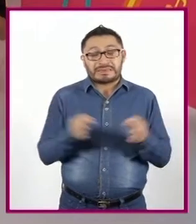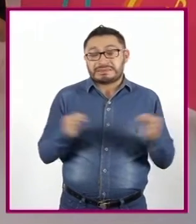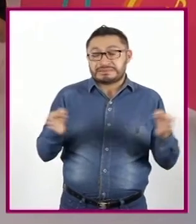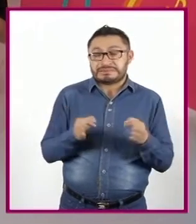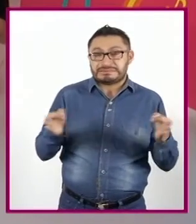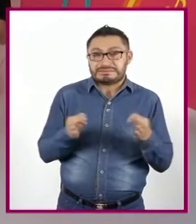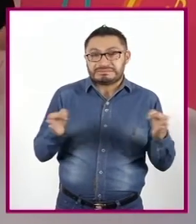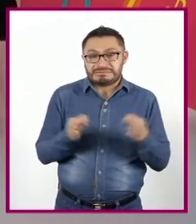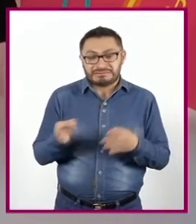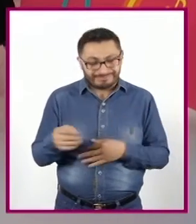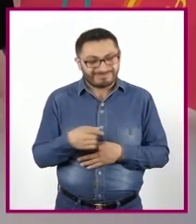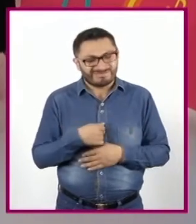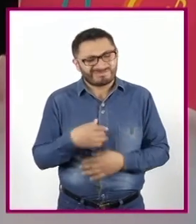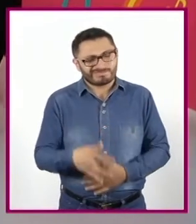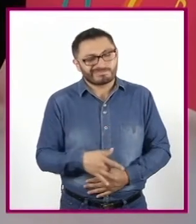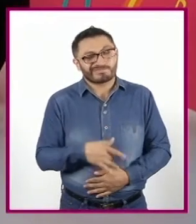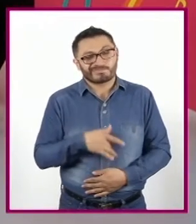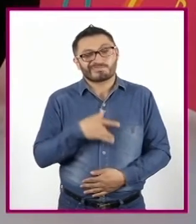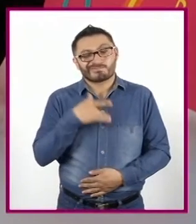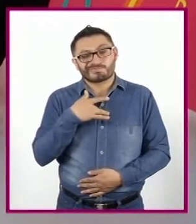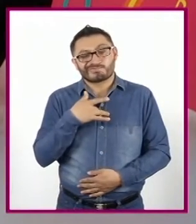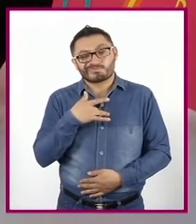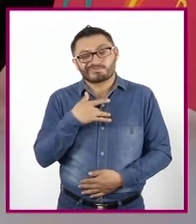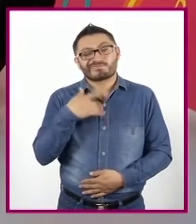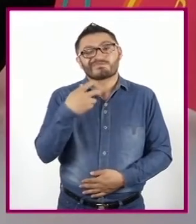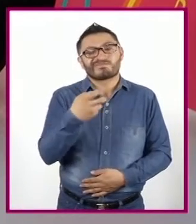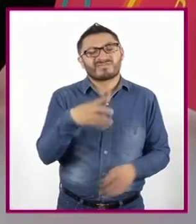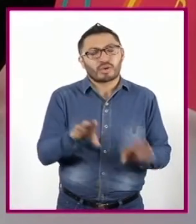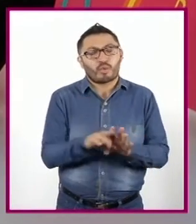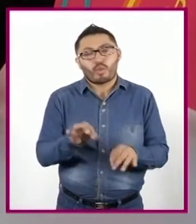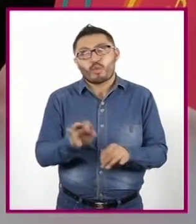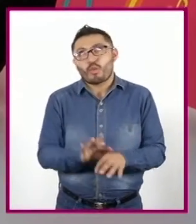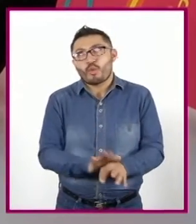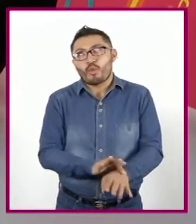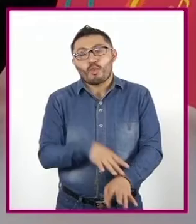Me permite sentir Esa sensación